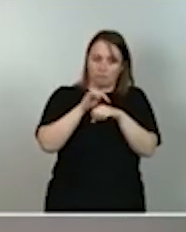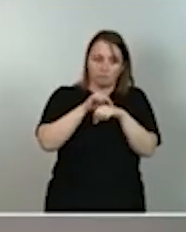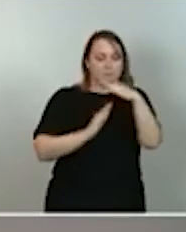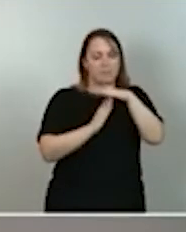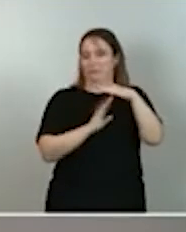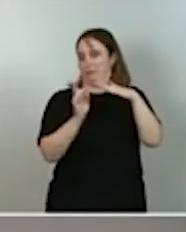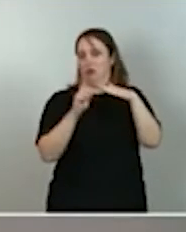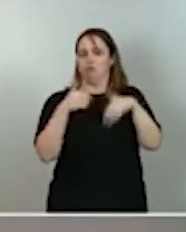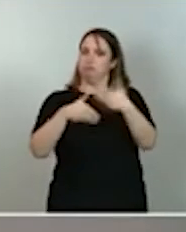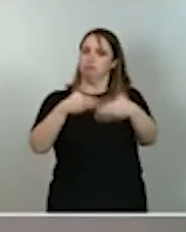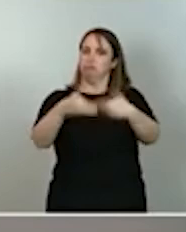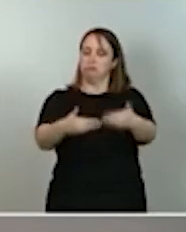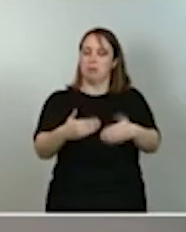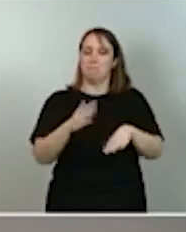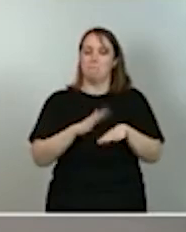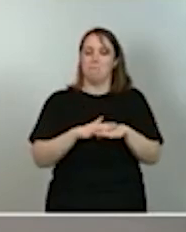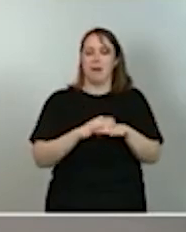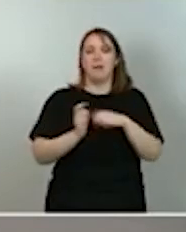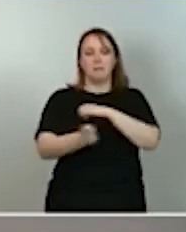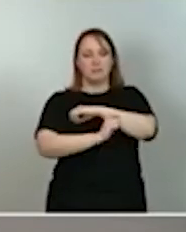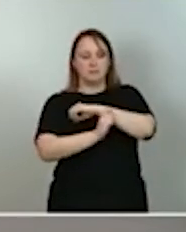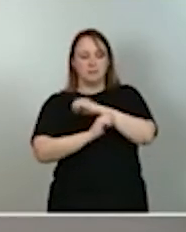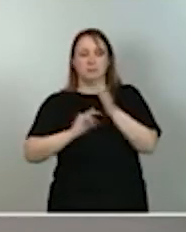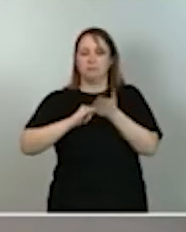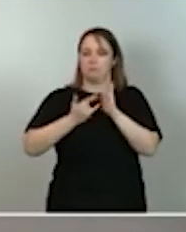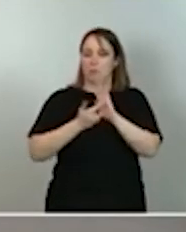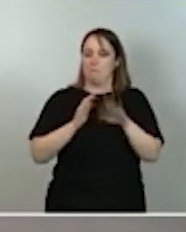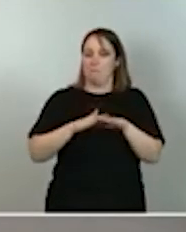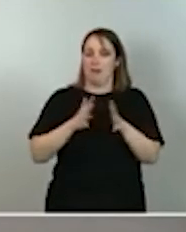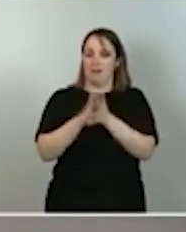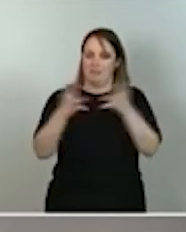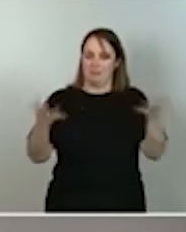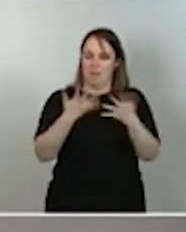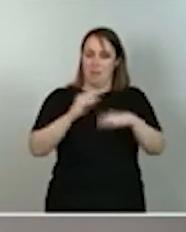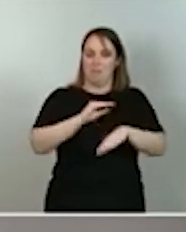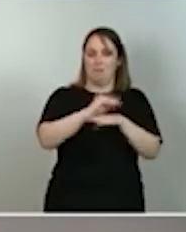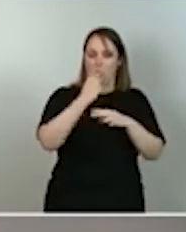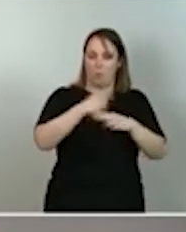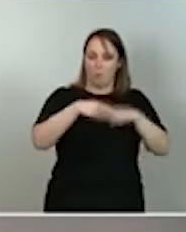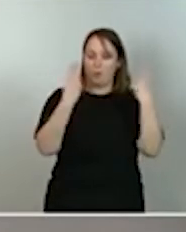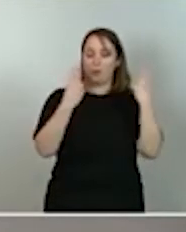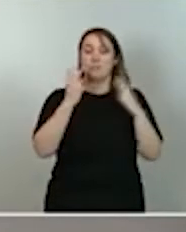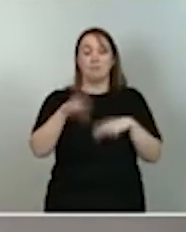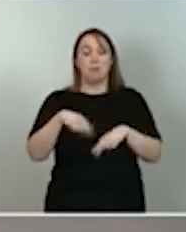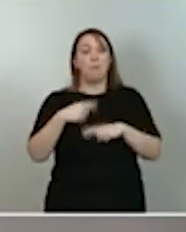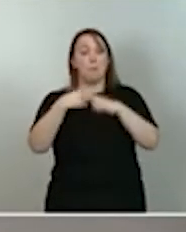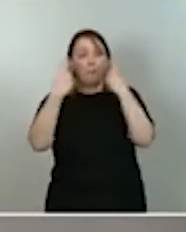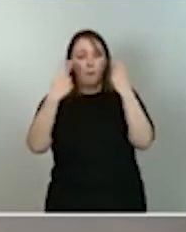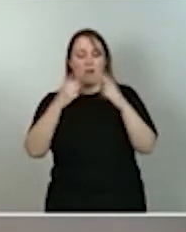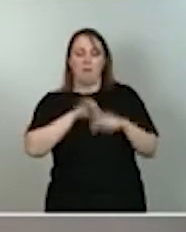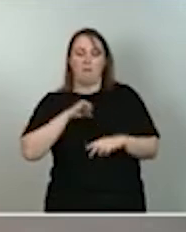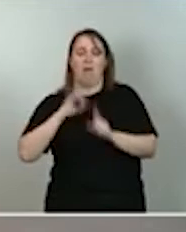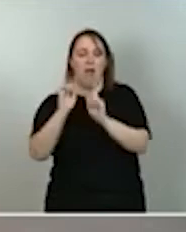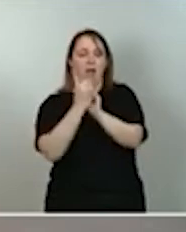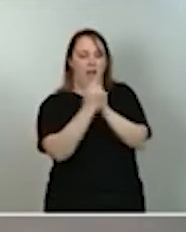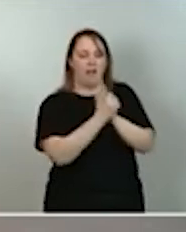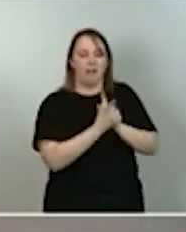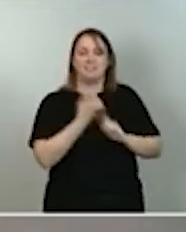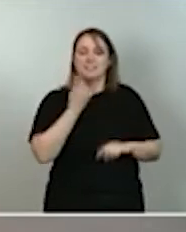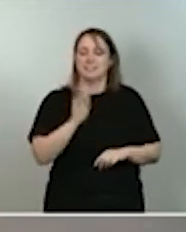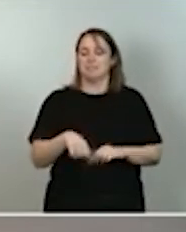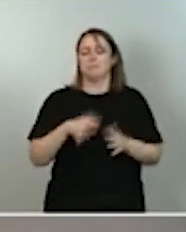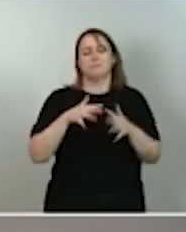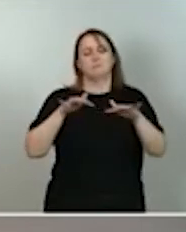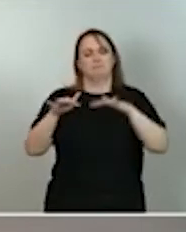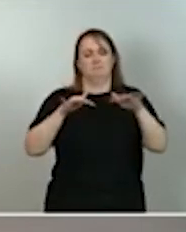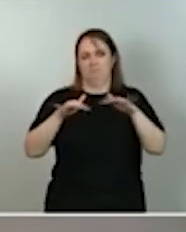mecanismos para impulsar los proyectos de inversión pública, la colaboración público-privada y, en definitiva, movilizar el gran volumen